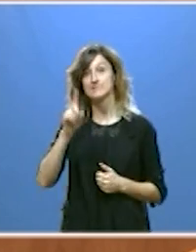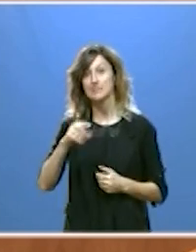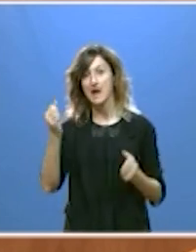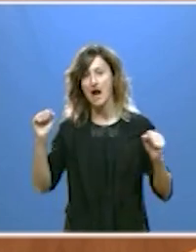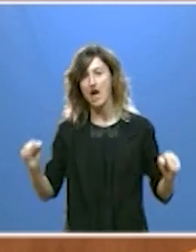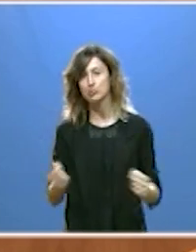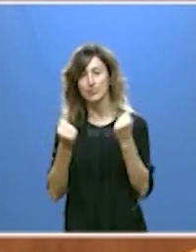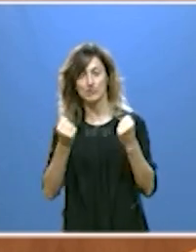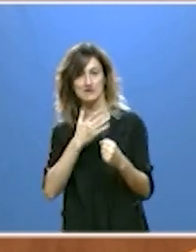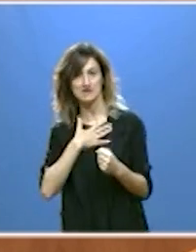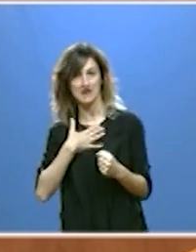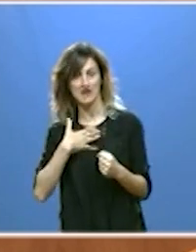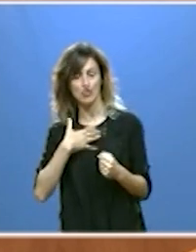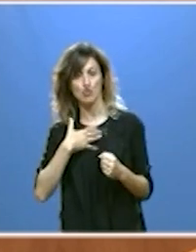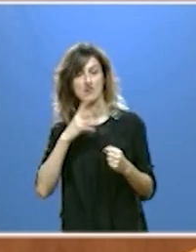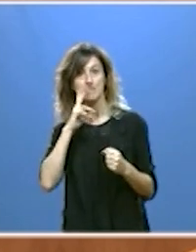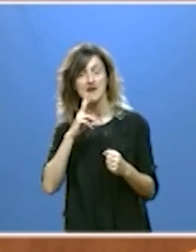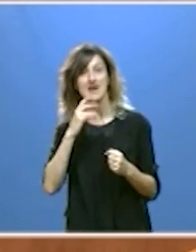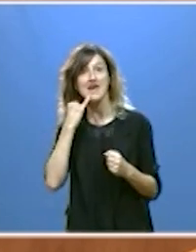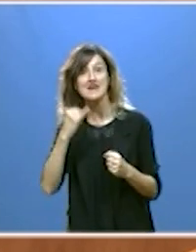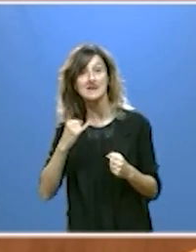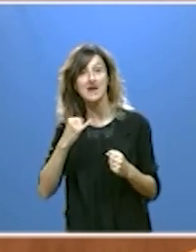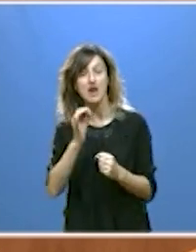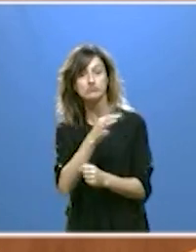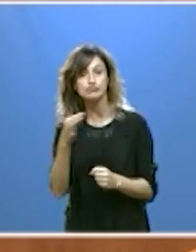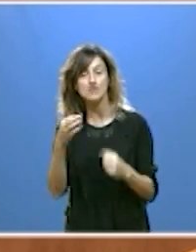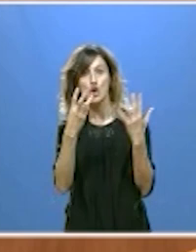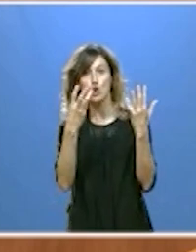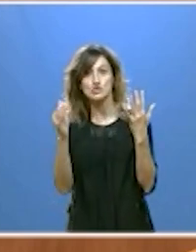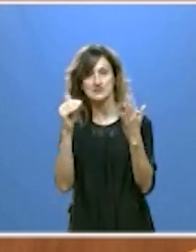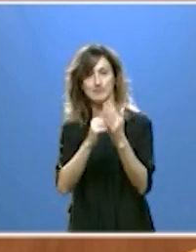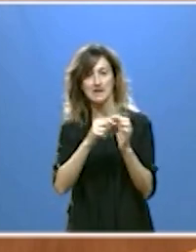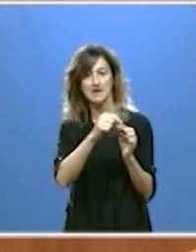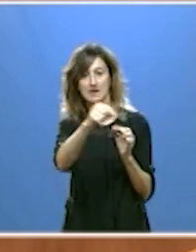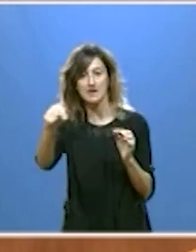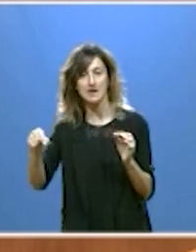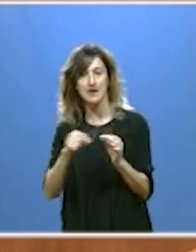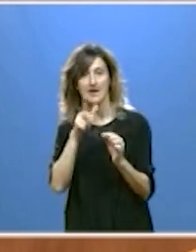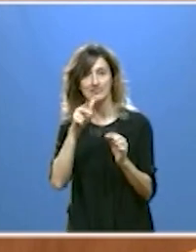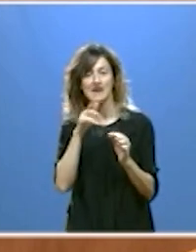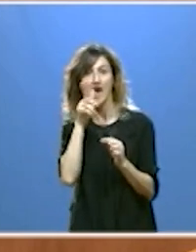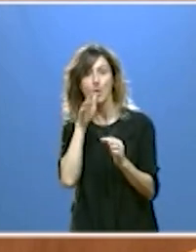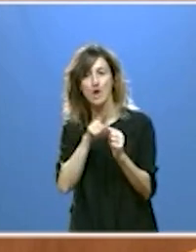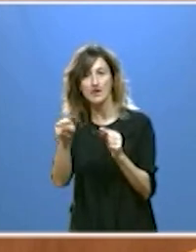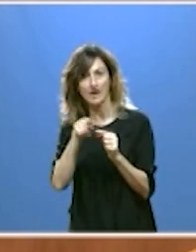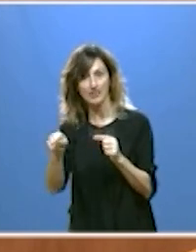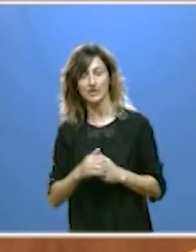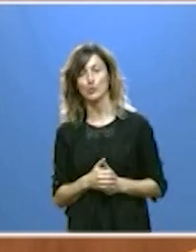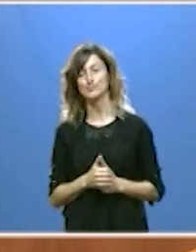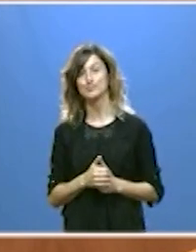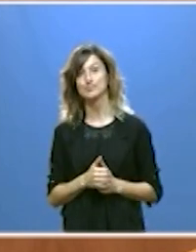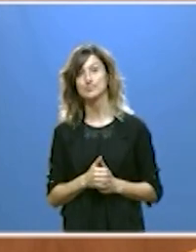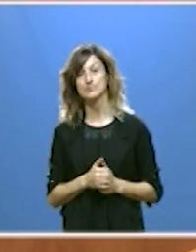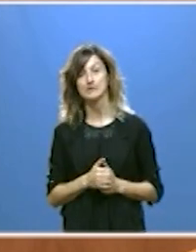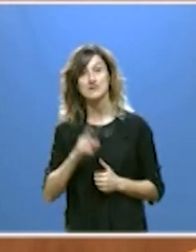mover y promover la eficiencia energética en más de 80.000 hectáreas de regadío en lo referente